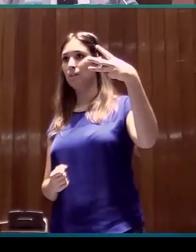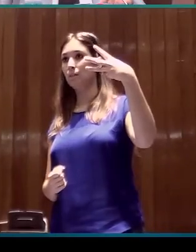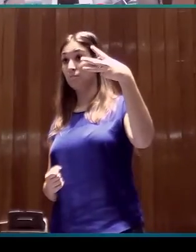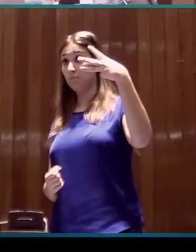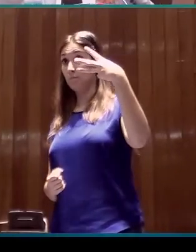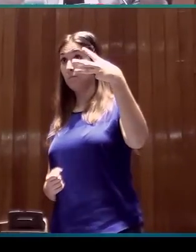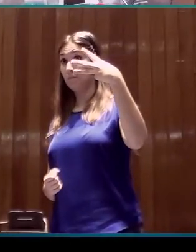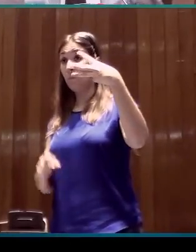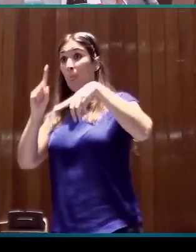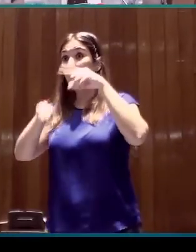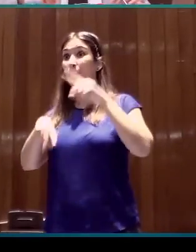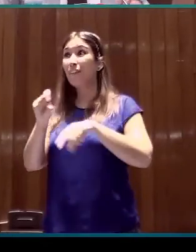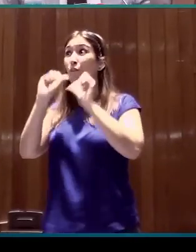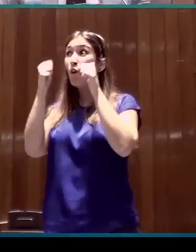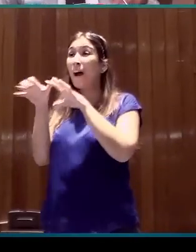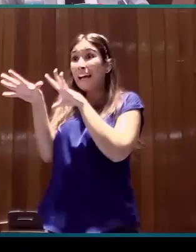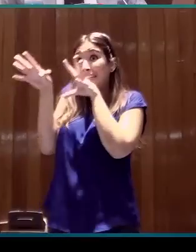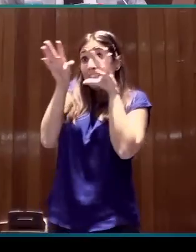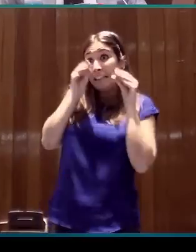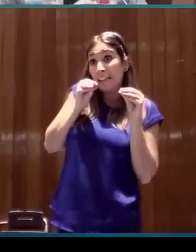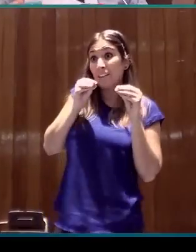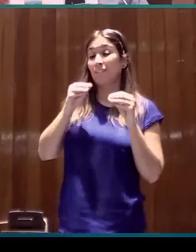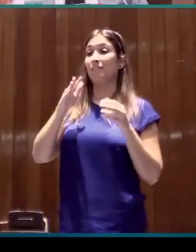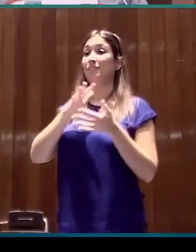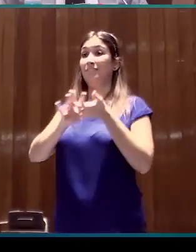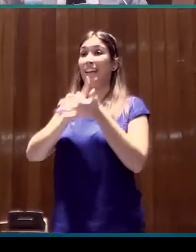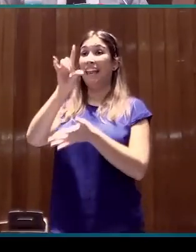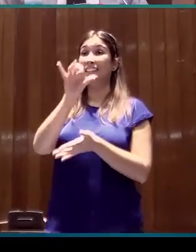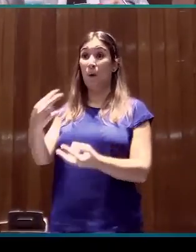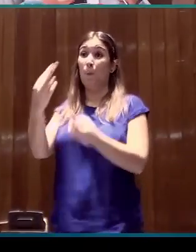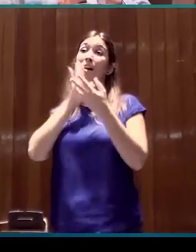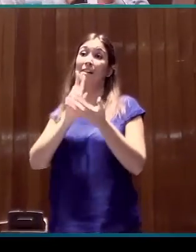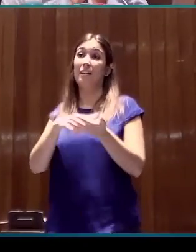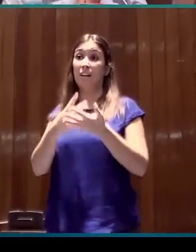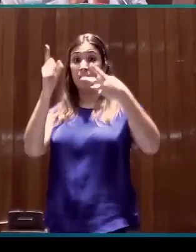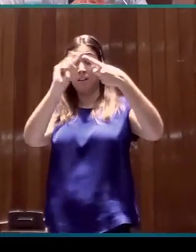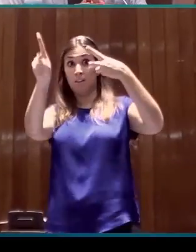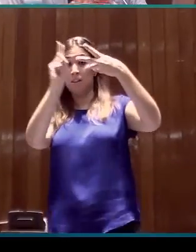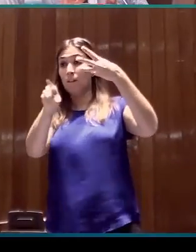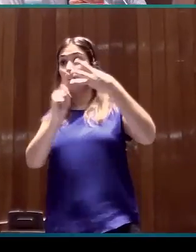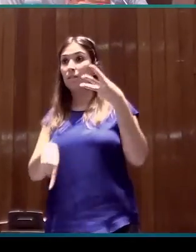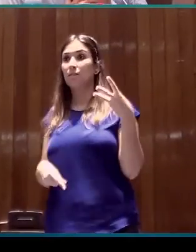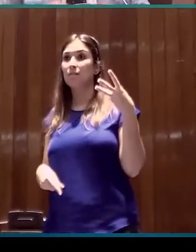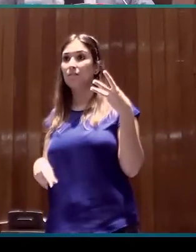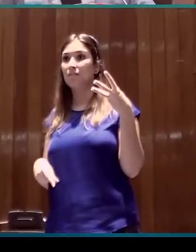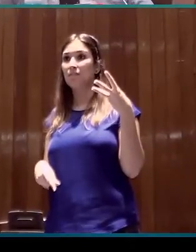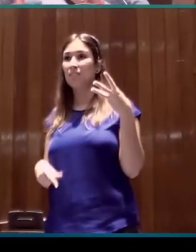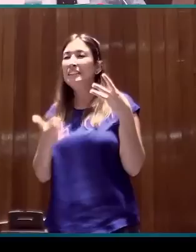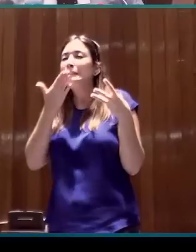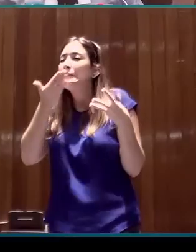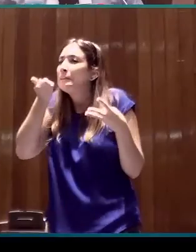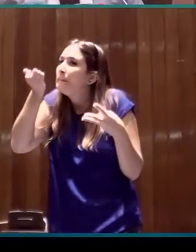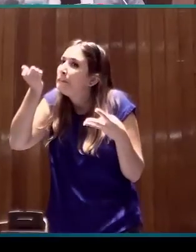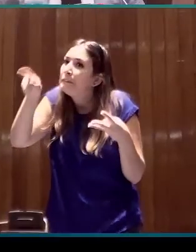Bien, dependiendo de la interpretación a lengua de signos española que hayan visto, habrán visto la cercanía